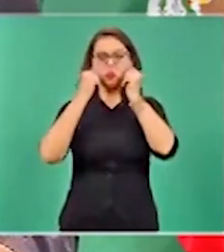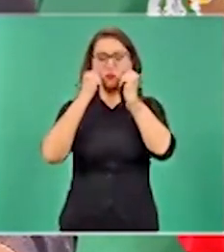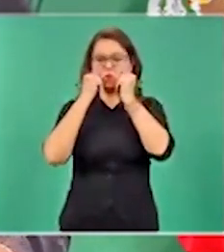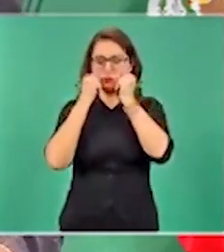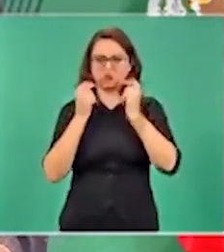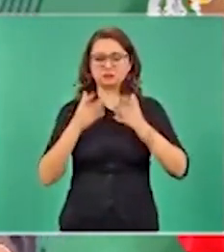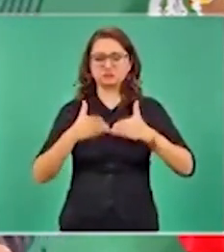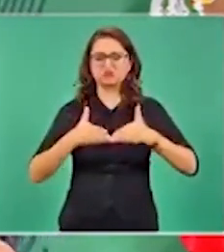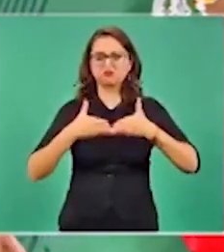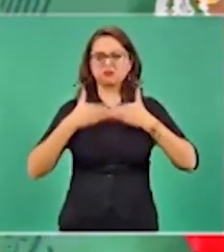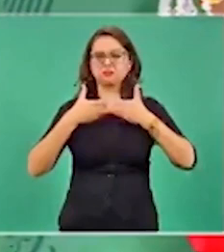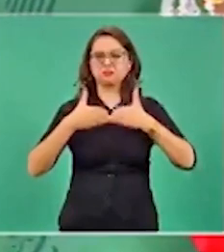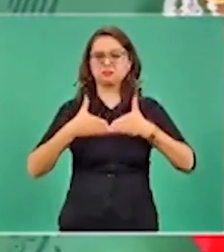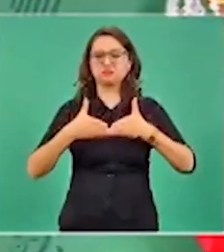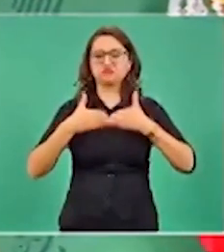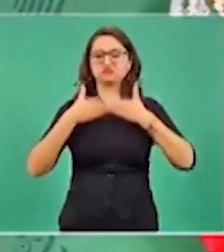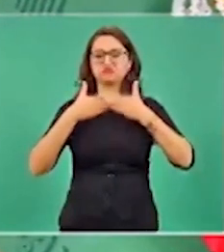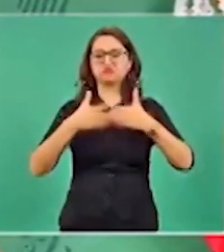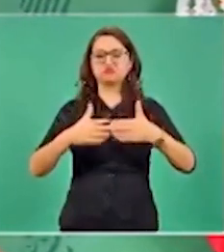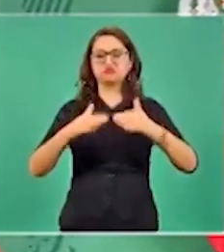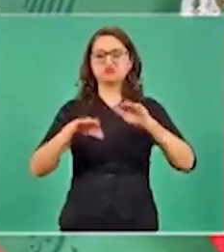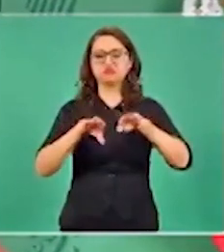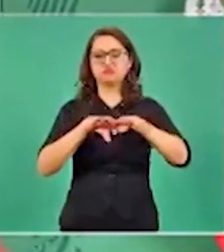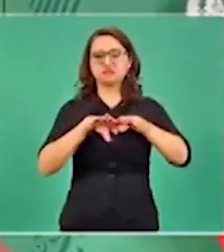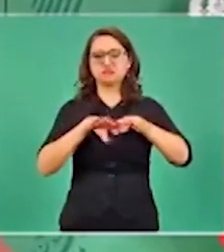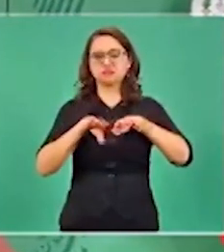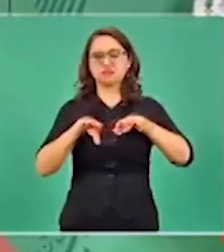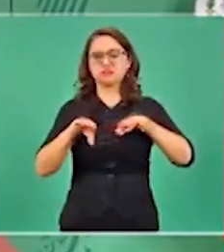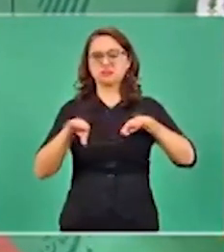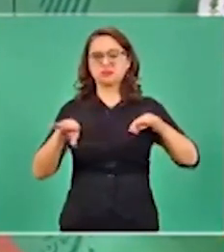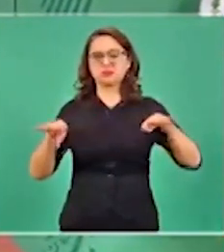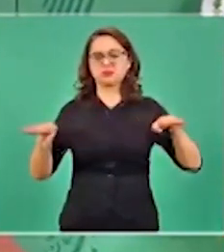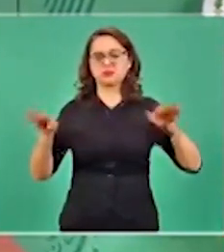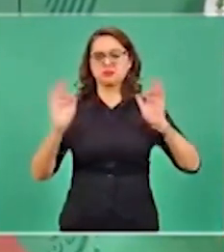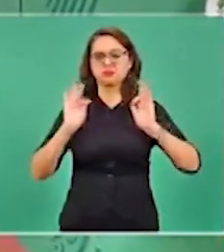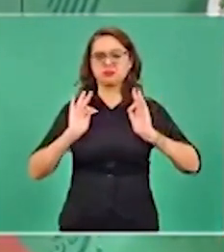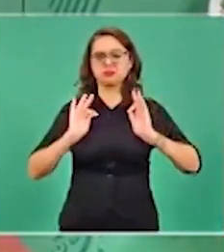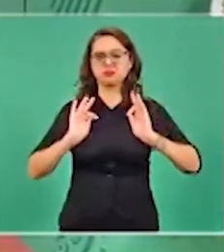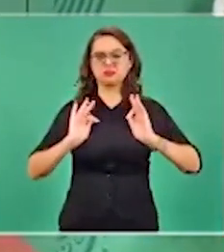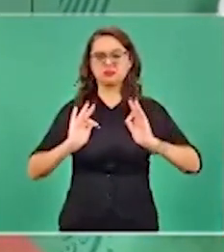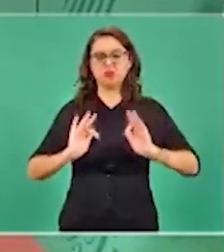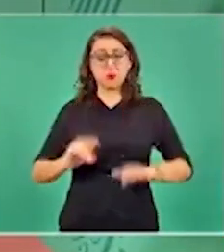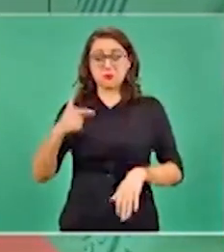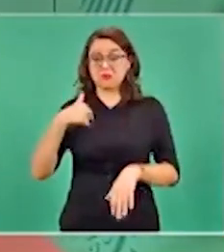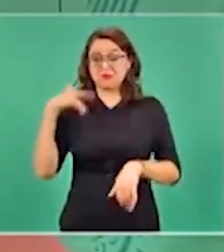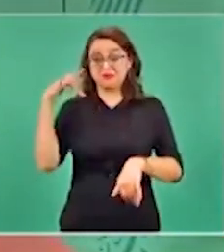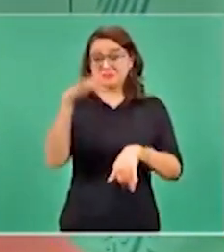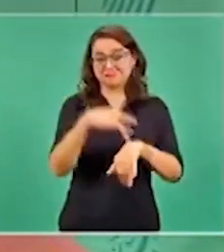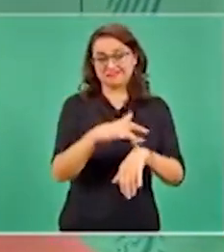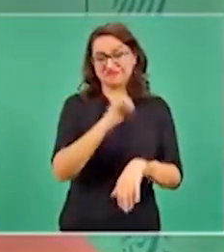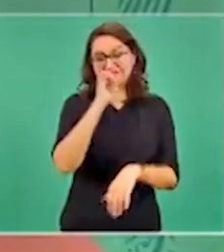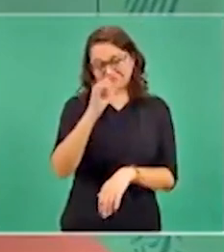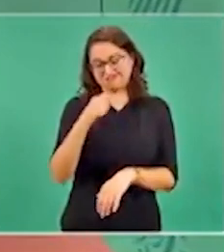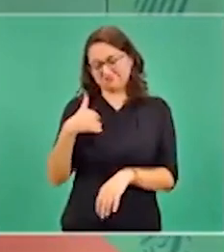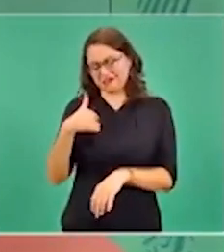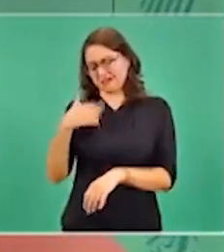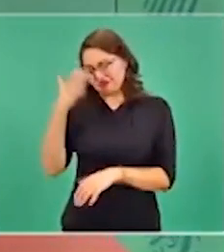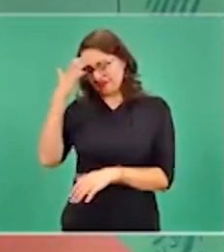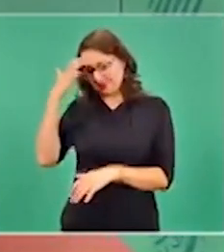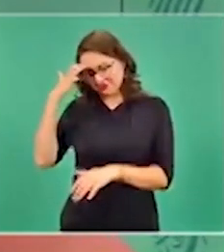y no se mueve. Yo nunca he ido, pero he leído sobre esto,